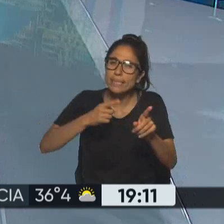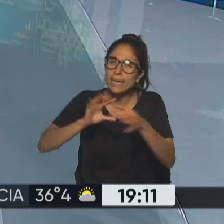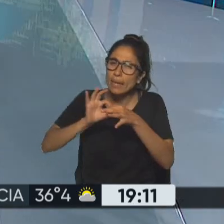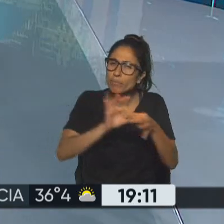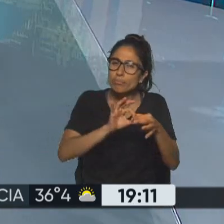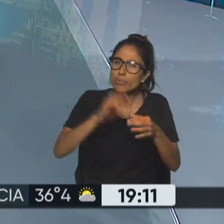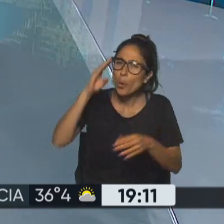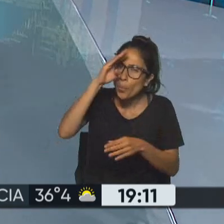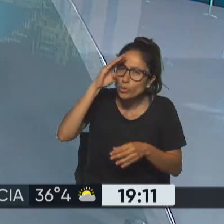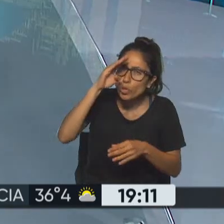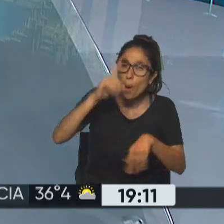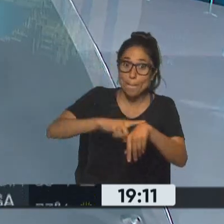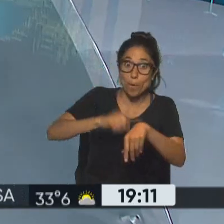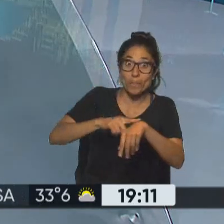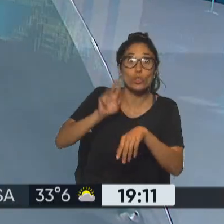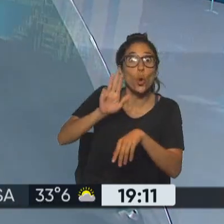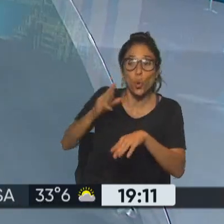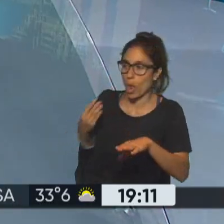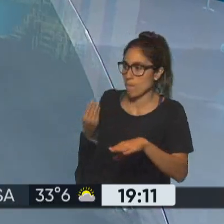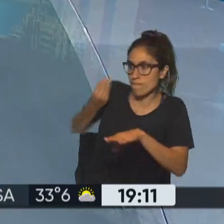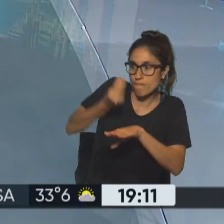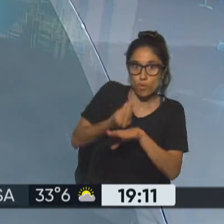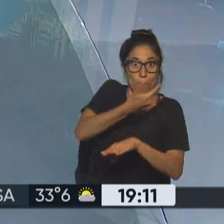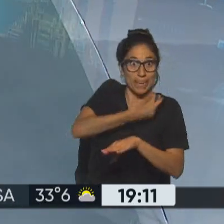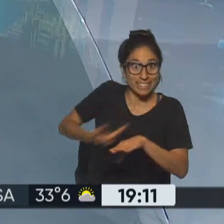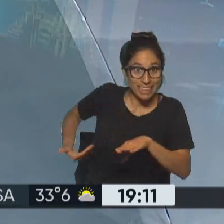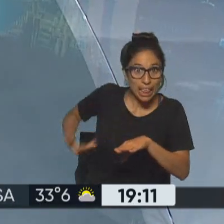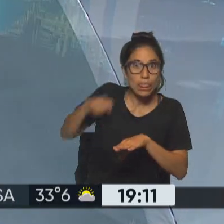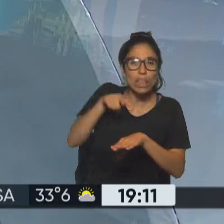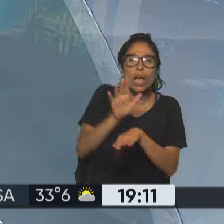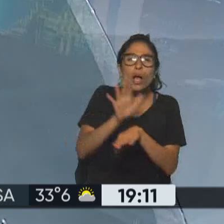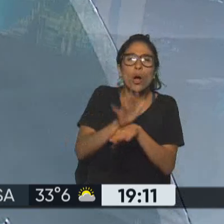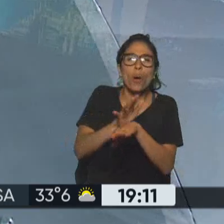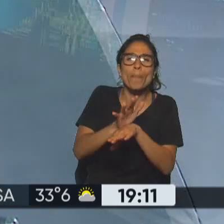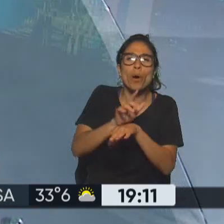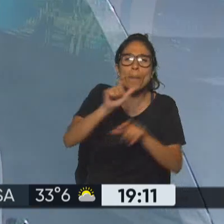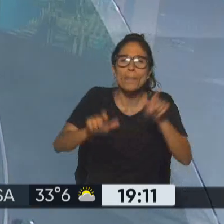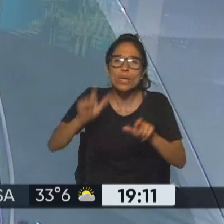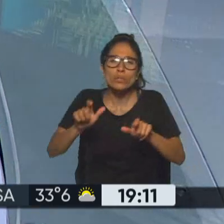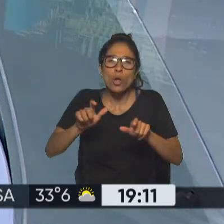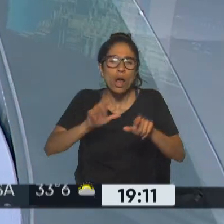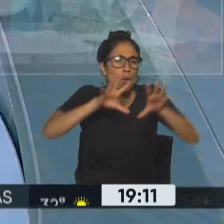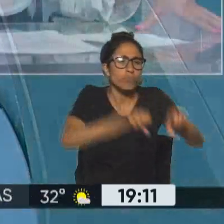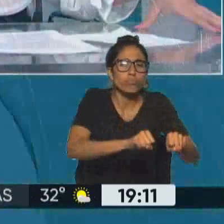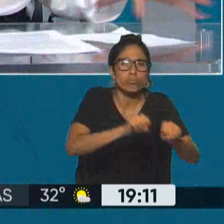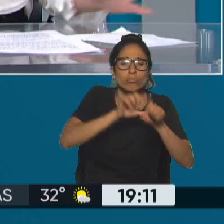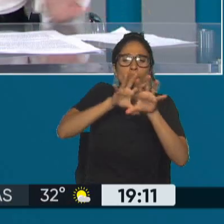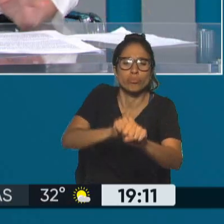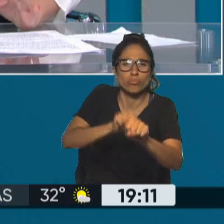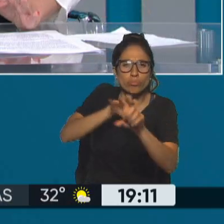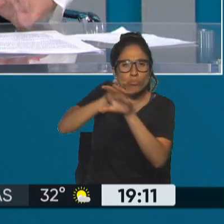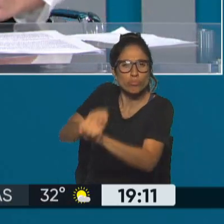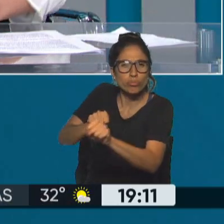ganó Lula da Silva se habían perdido un poco estas manifestaciones sobre todo justamente porque Bolsonaro al irse del país